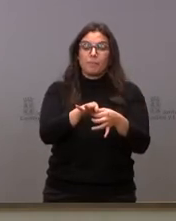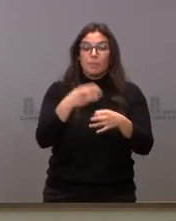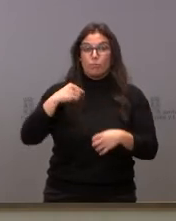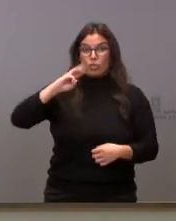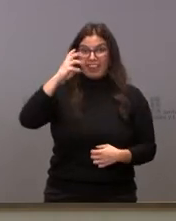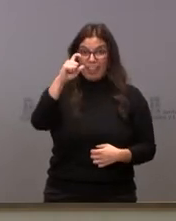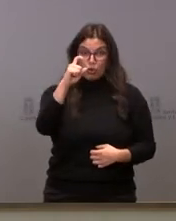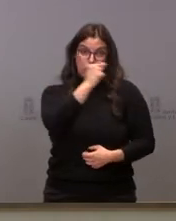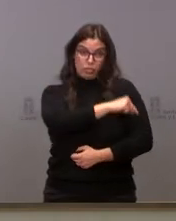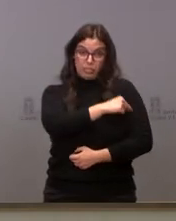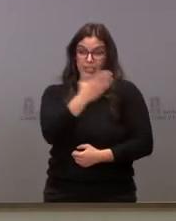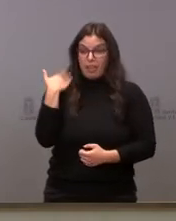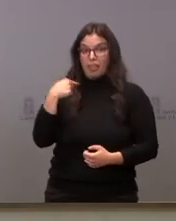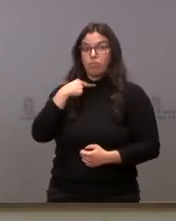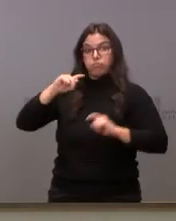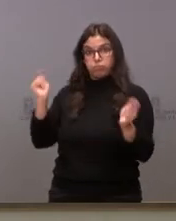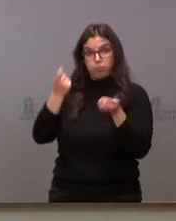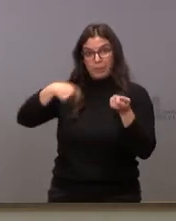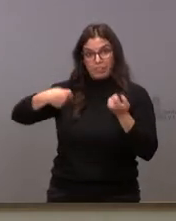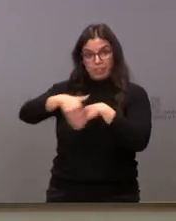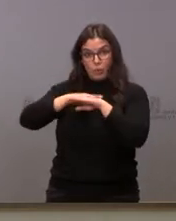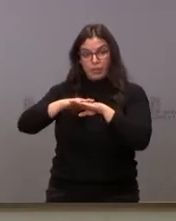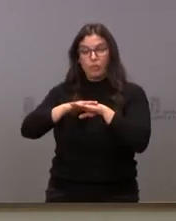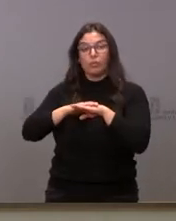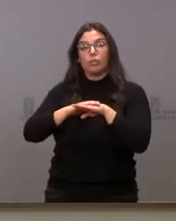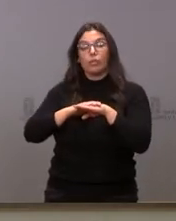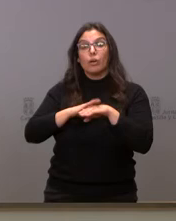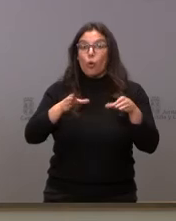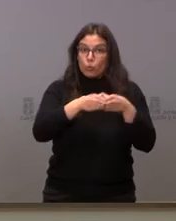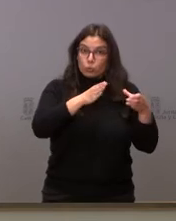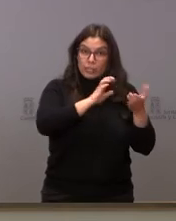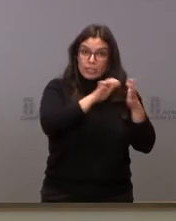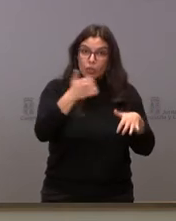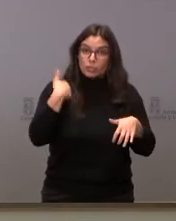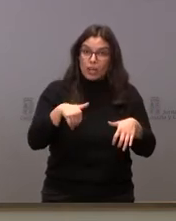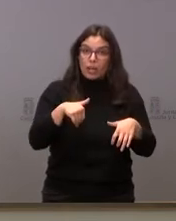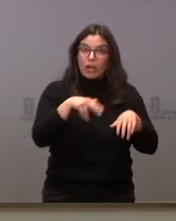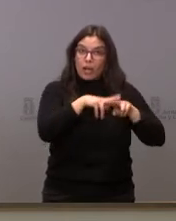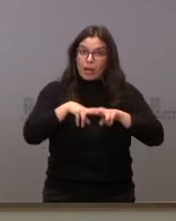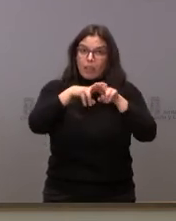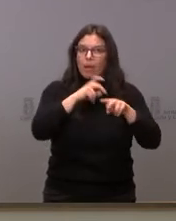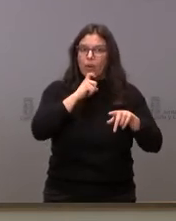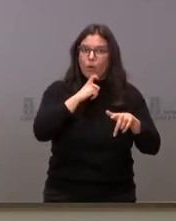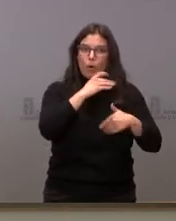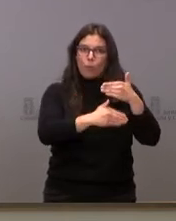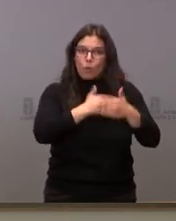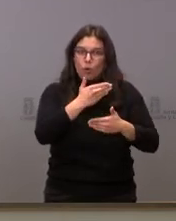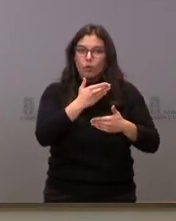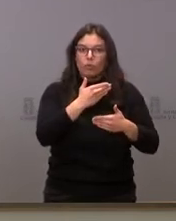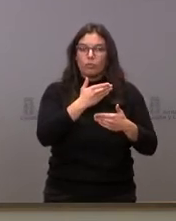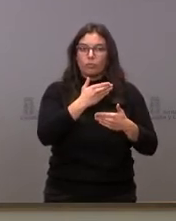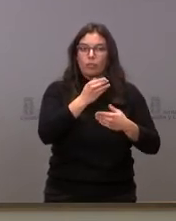dosis que ayer se anunciaba por parte del presidente. ¿La Junta ya va a analizar cómo se va a realizar esa